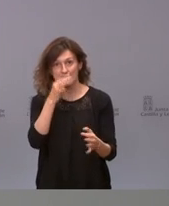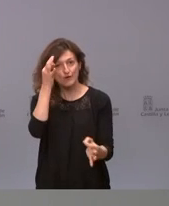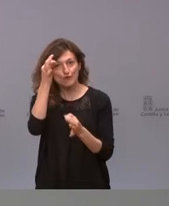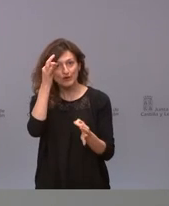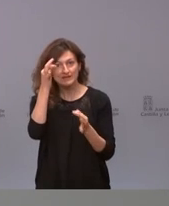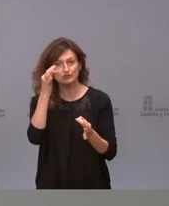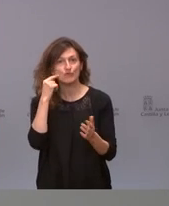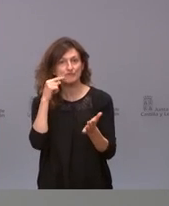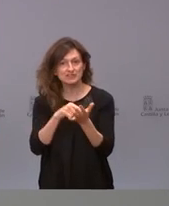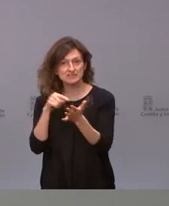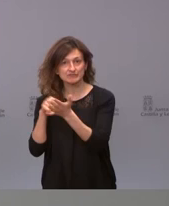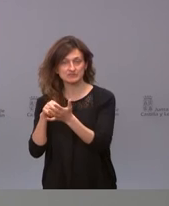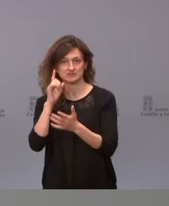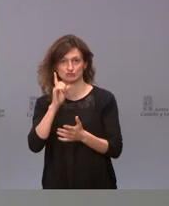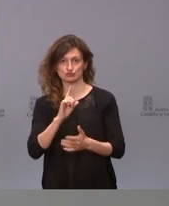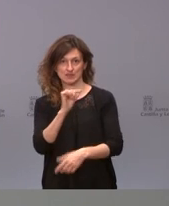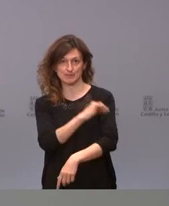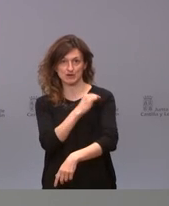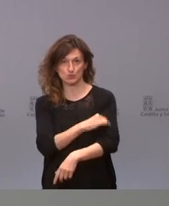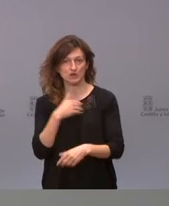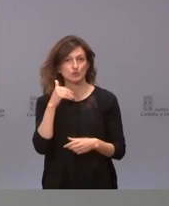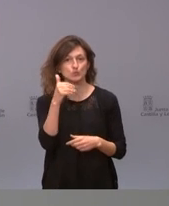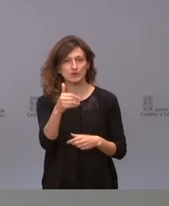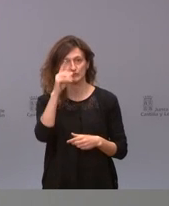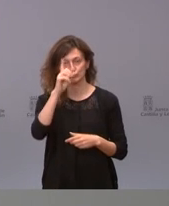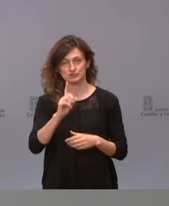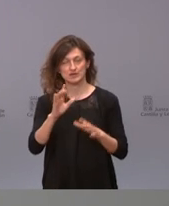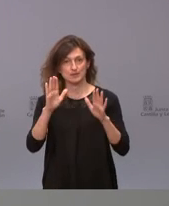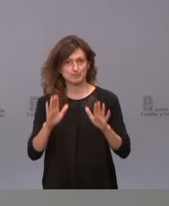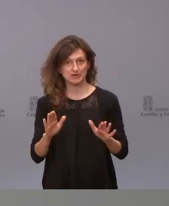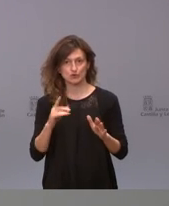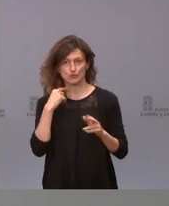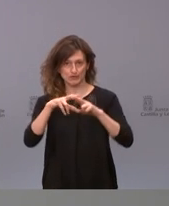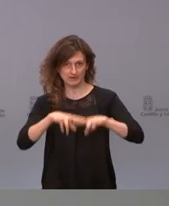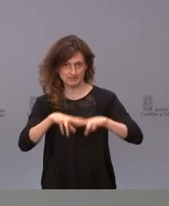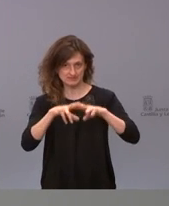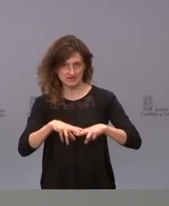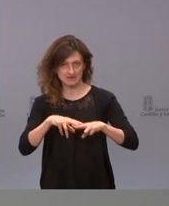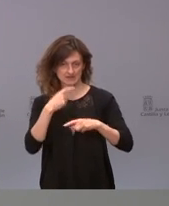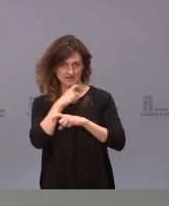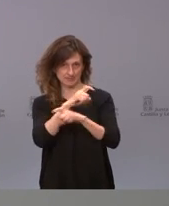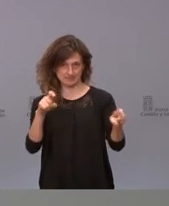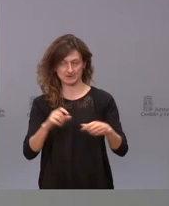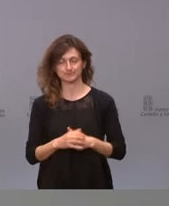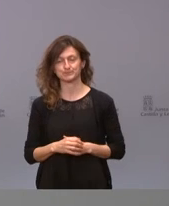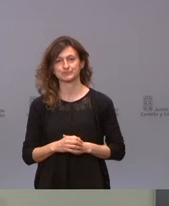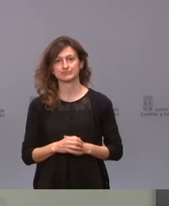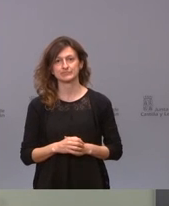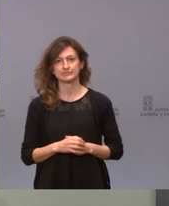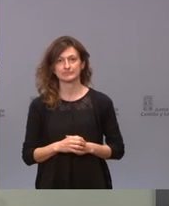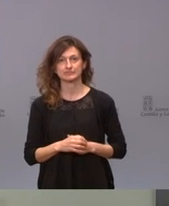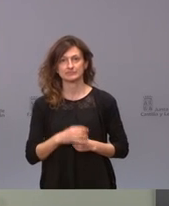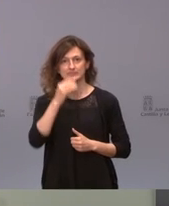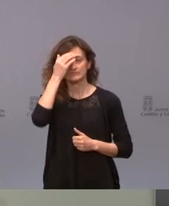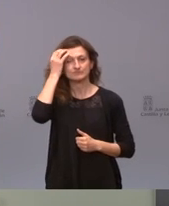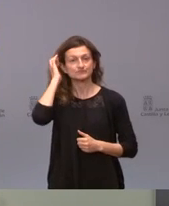la fecha cuando se les va se les va a vacunar pero bueno lo miramos y se lo se lo comentamos a